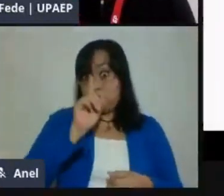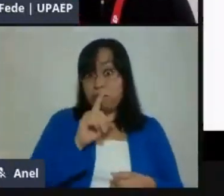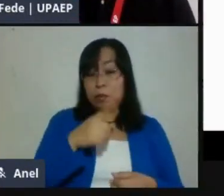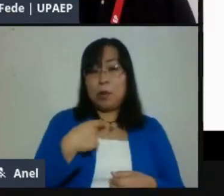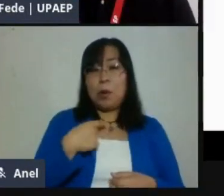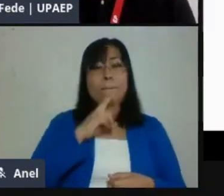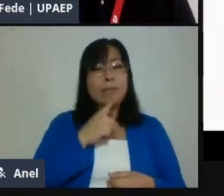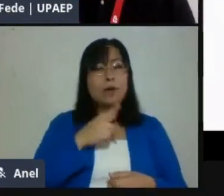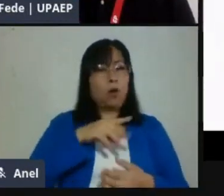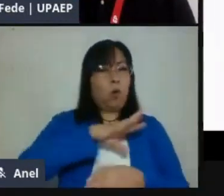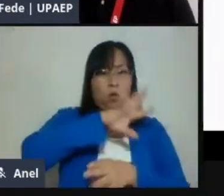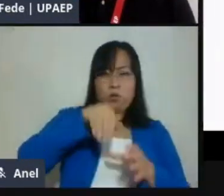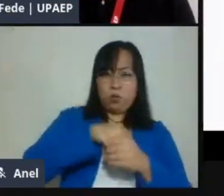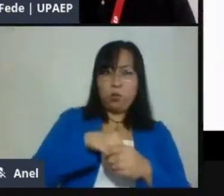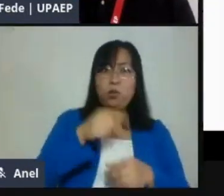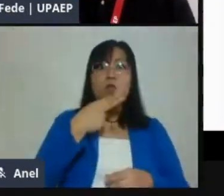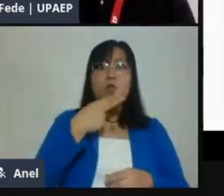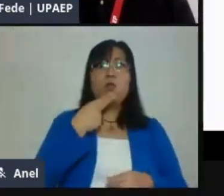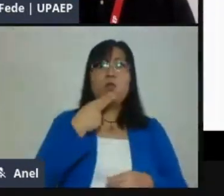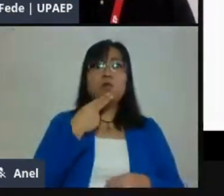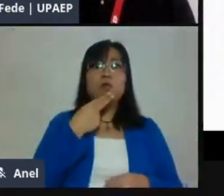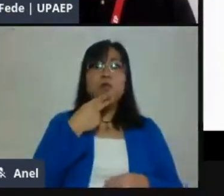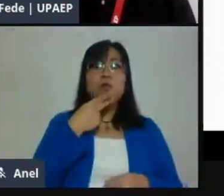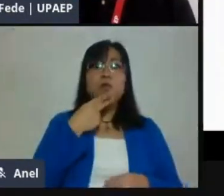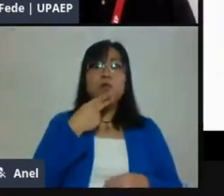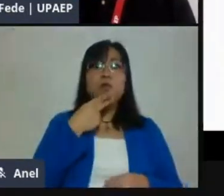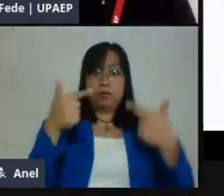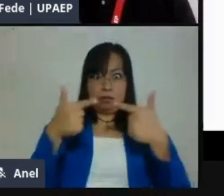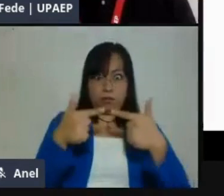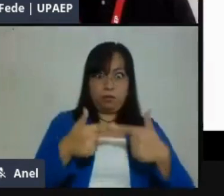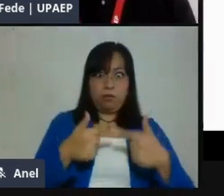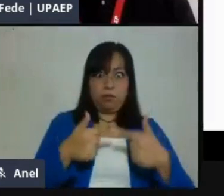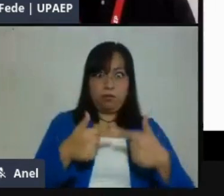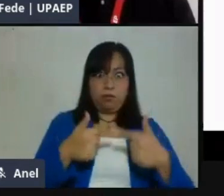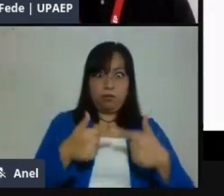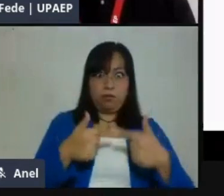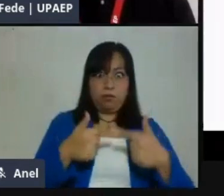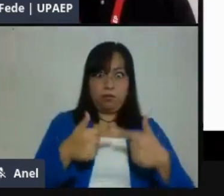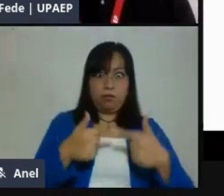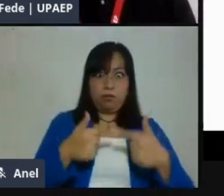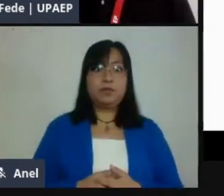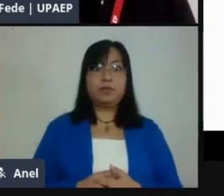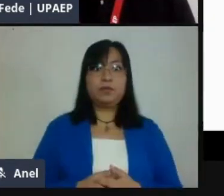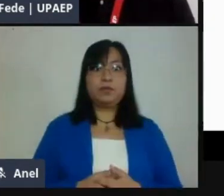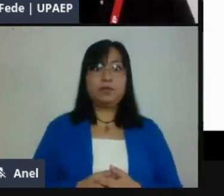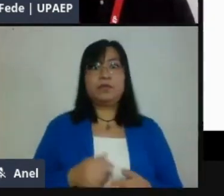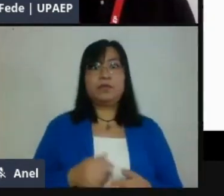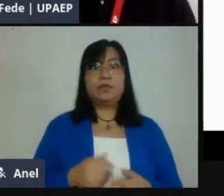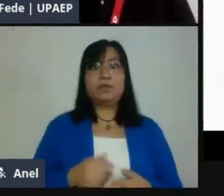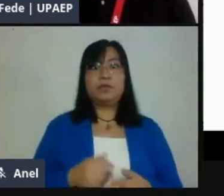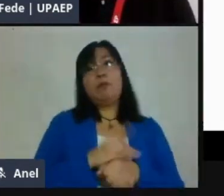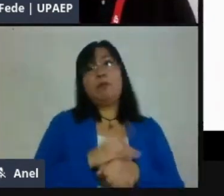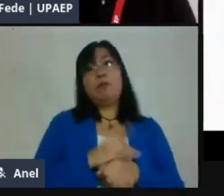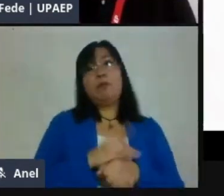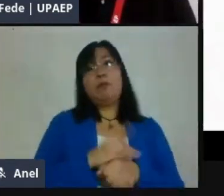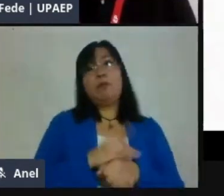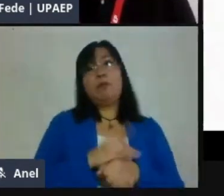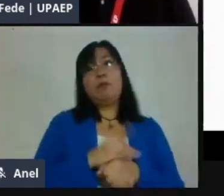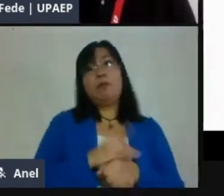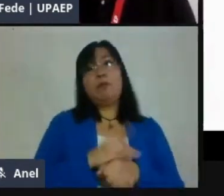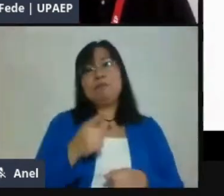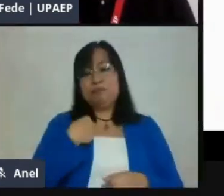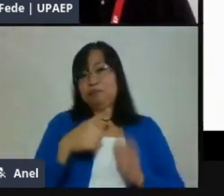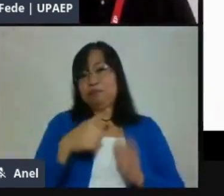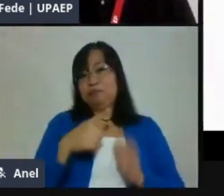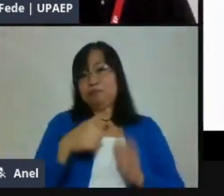porque creo que no hay mejor cosa que ver cómo se está llevando esto en la vida real. ¿De qué me va a servir un sitio de Google? Bueno, para